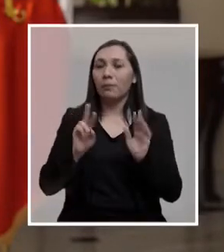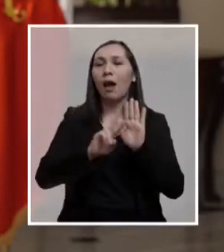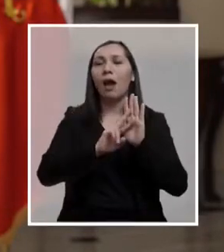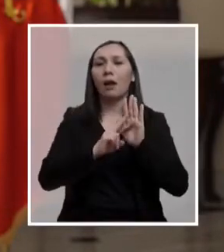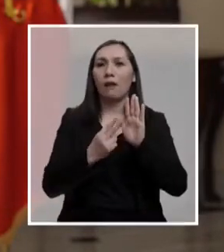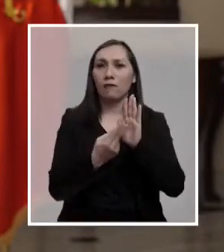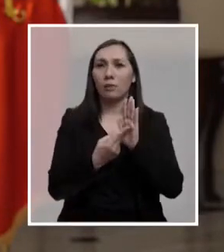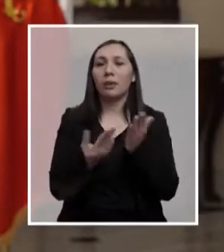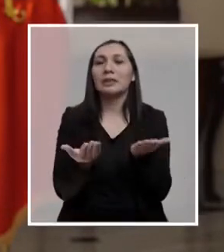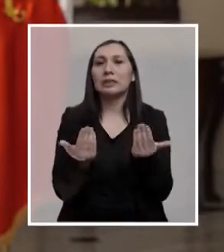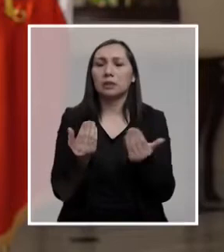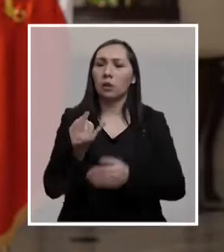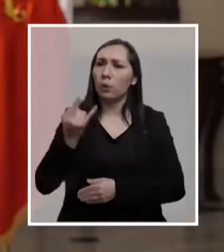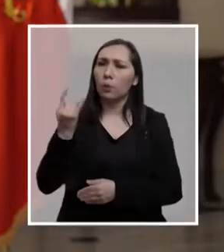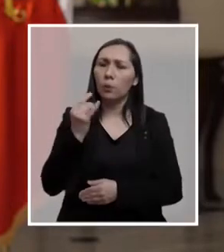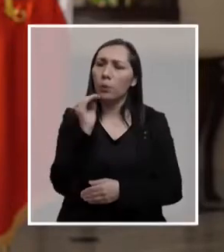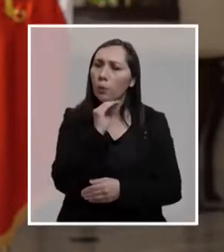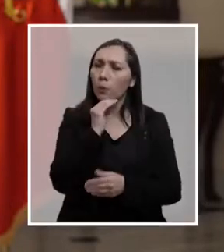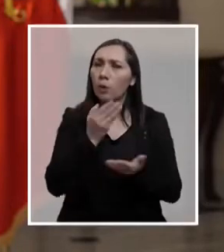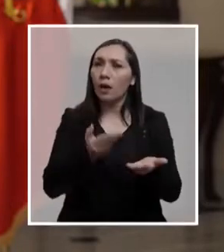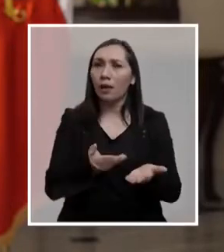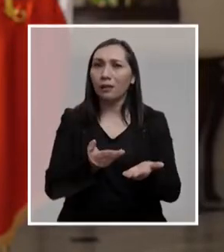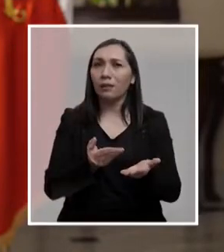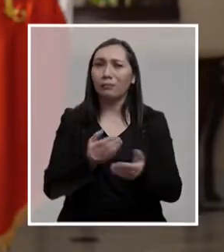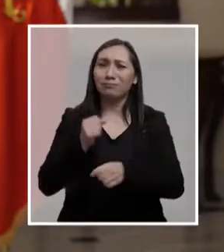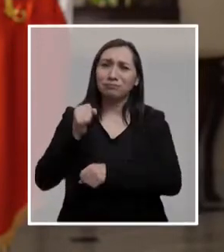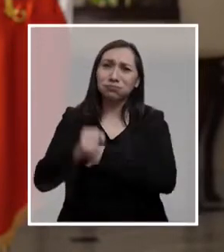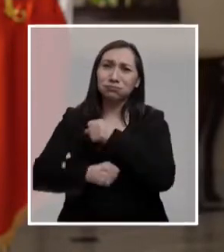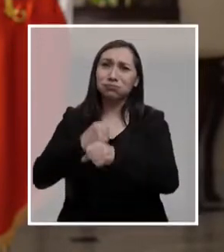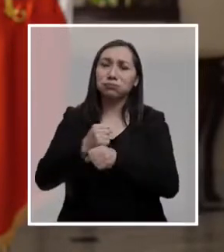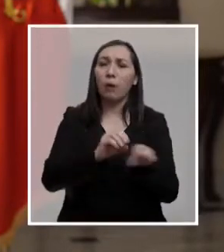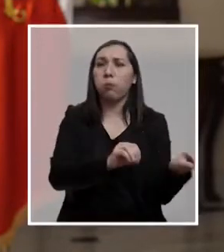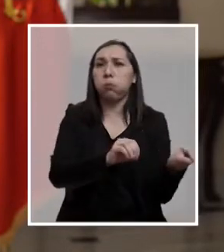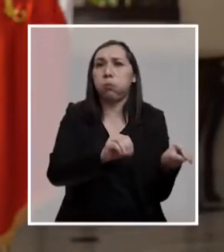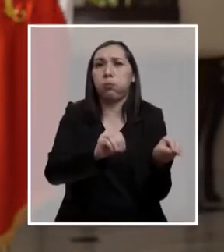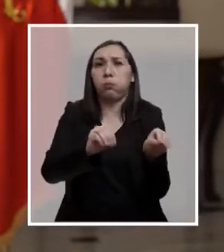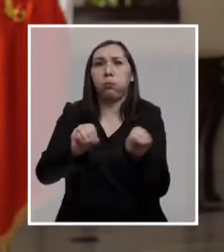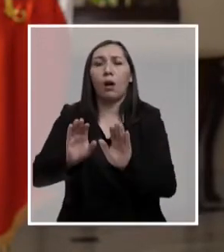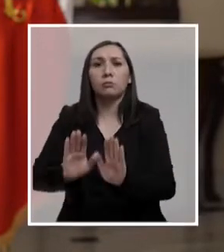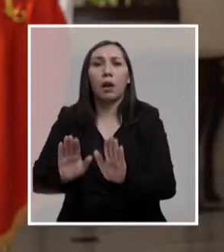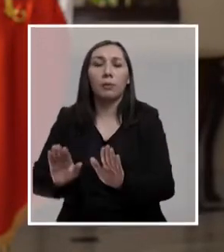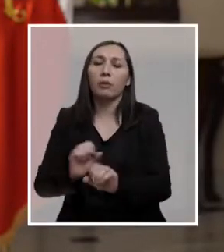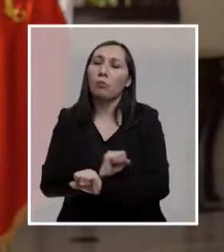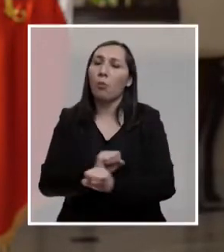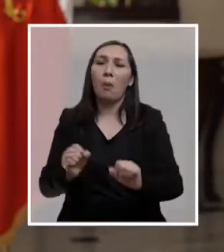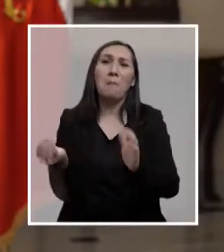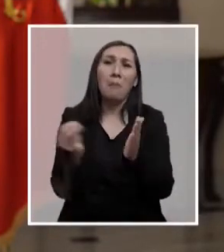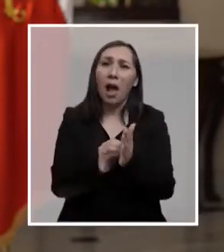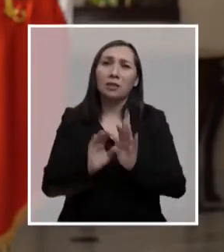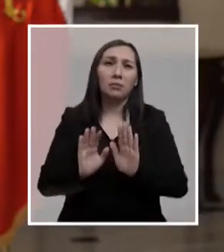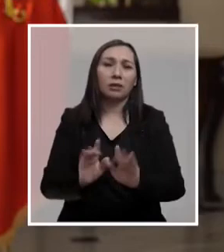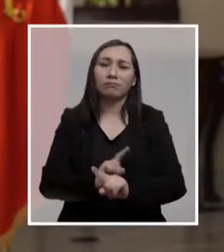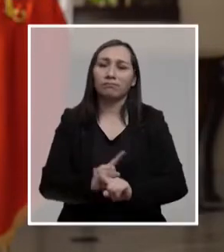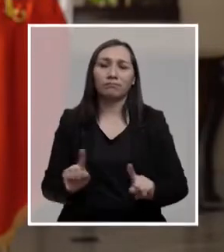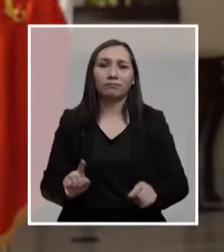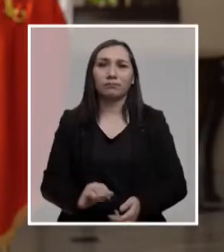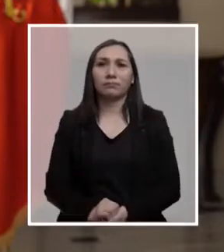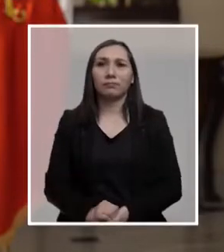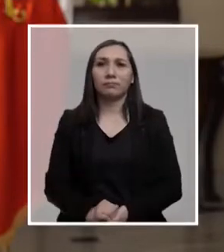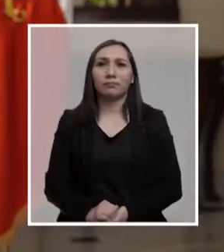esta es una reforma necesaria y urgente, que lleva años postregándose y no puede esperar más.